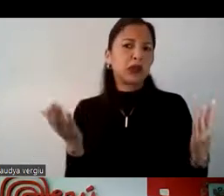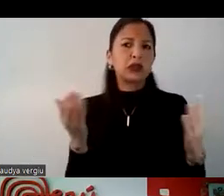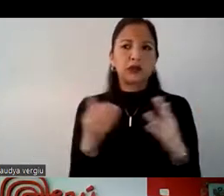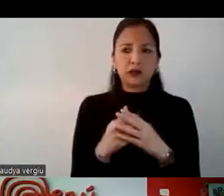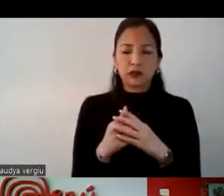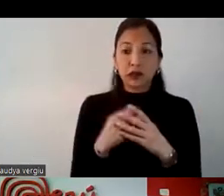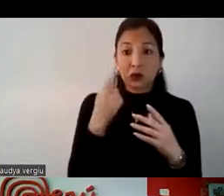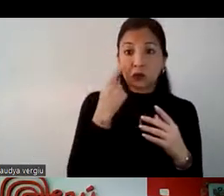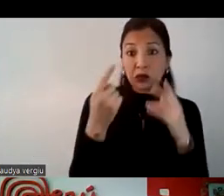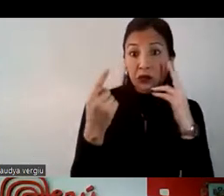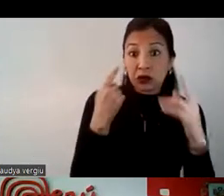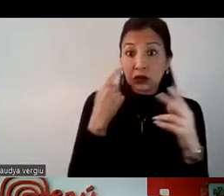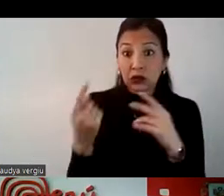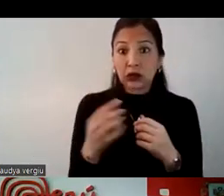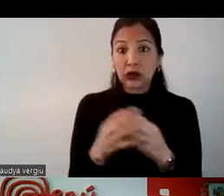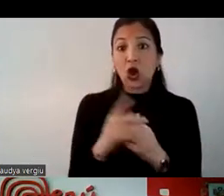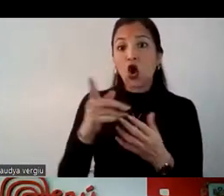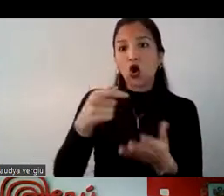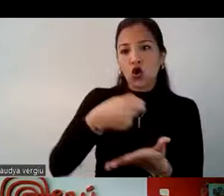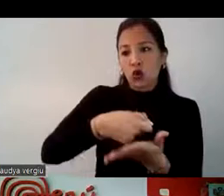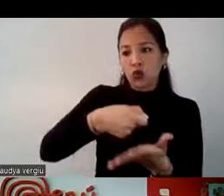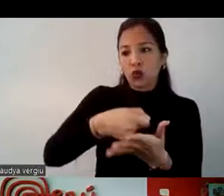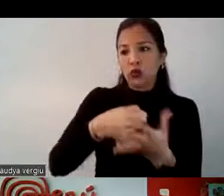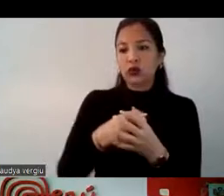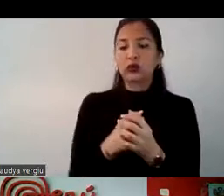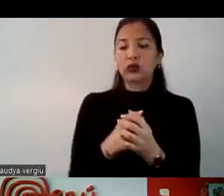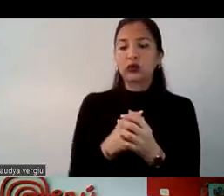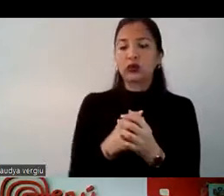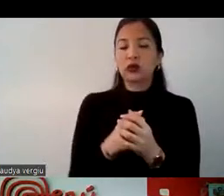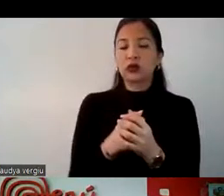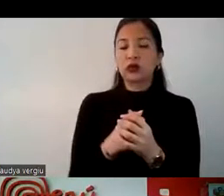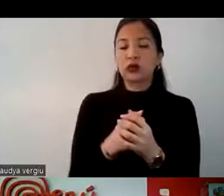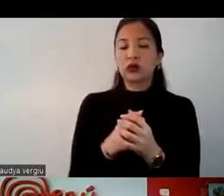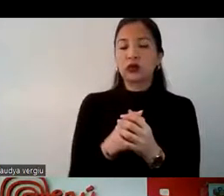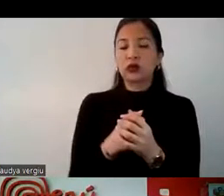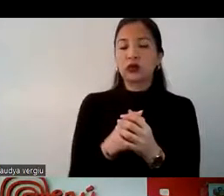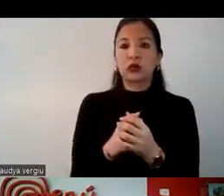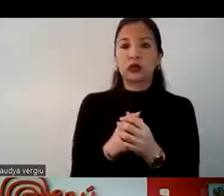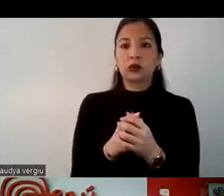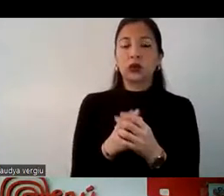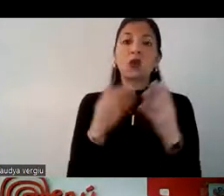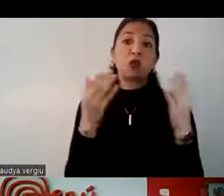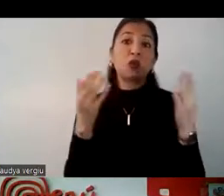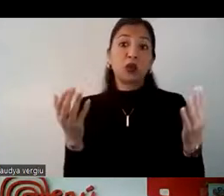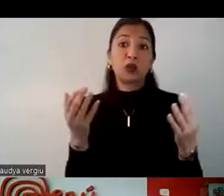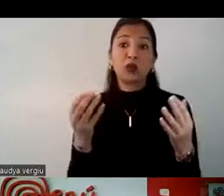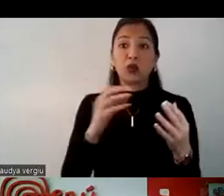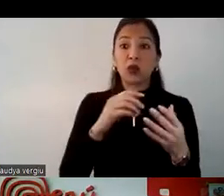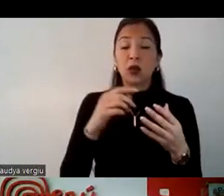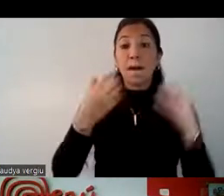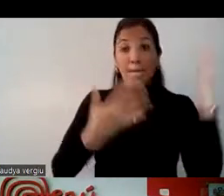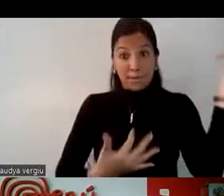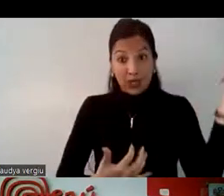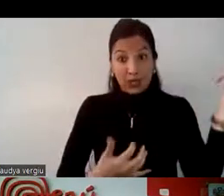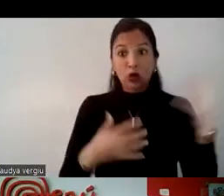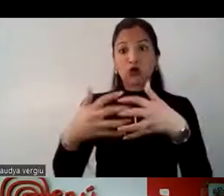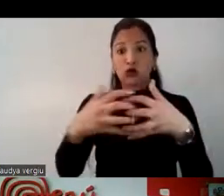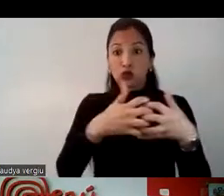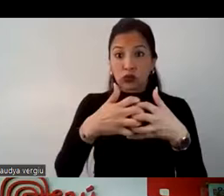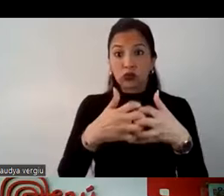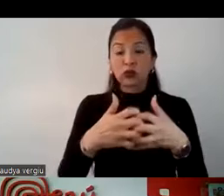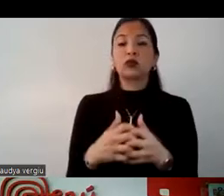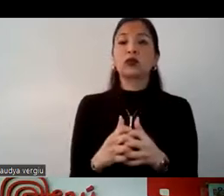visitas turísticas y para visita de compras. Los destinos más solicitados turista son México, Estados Unidos,